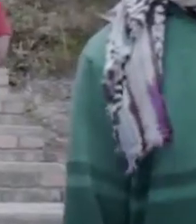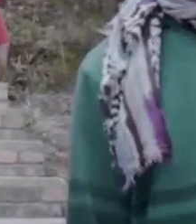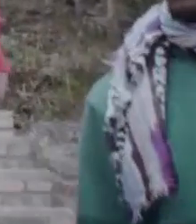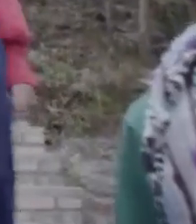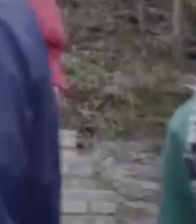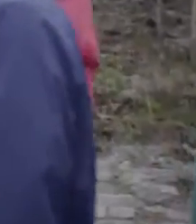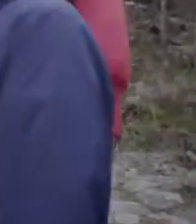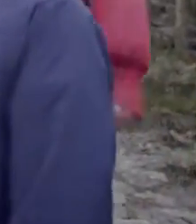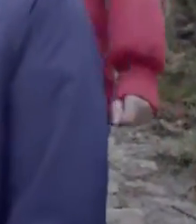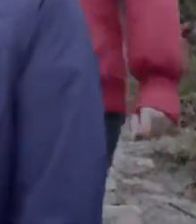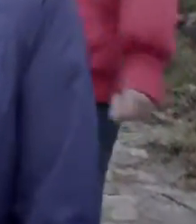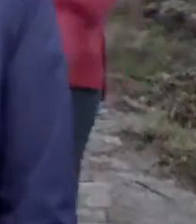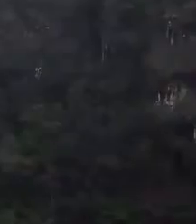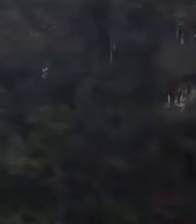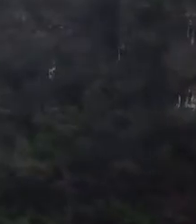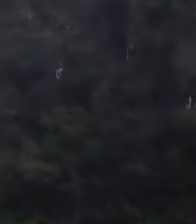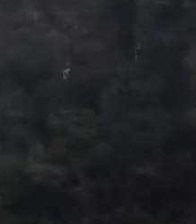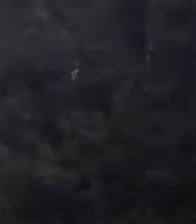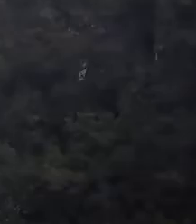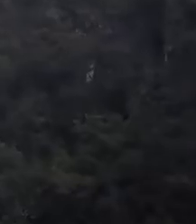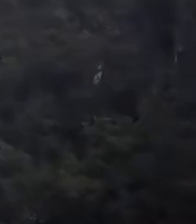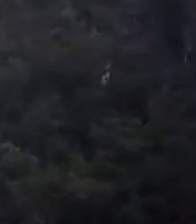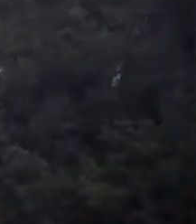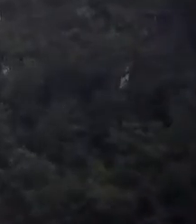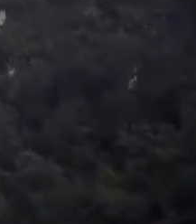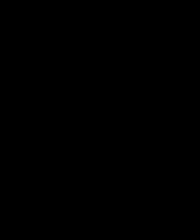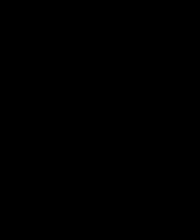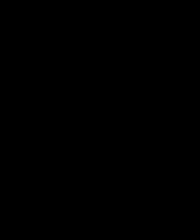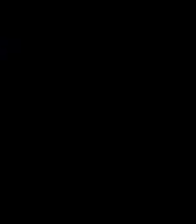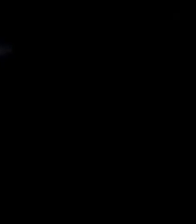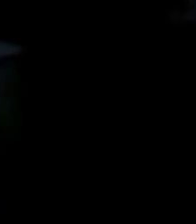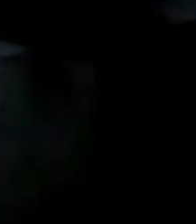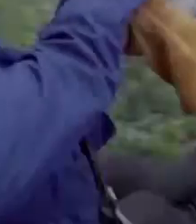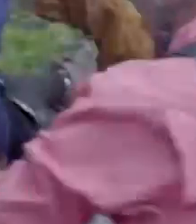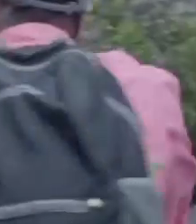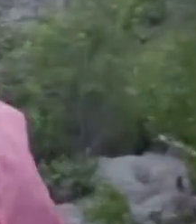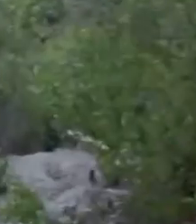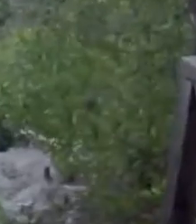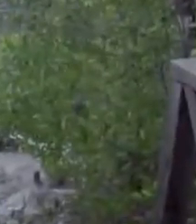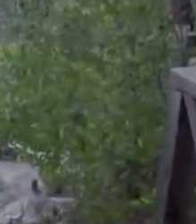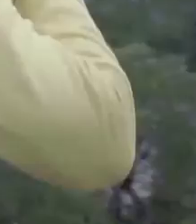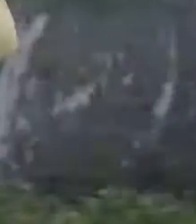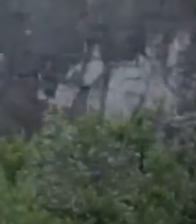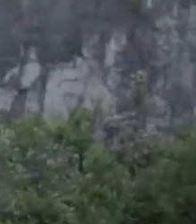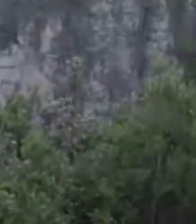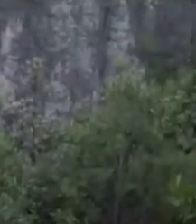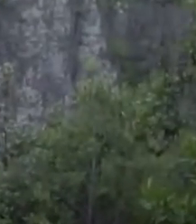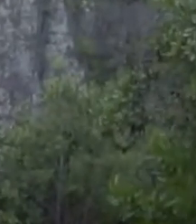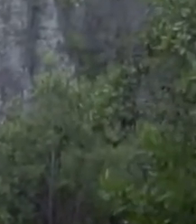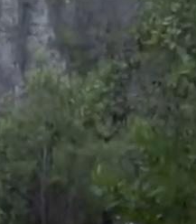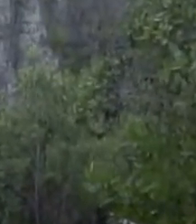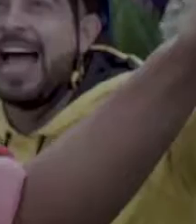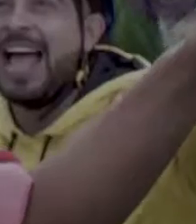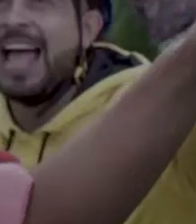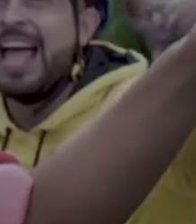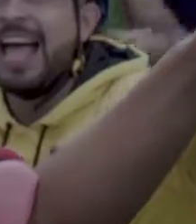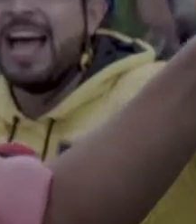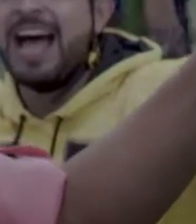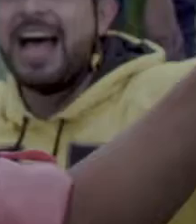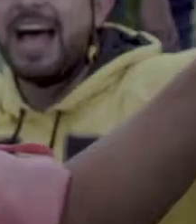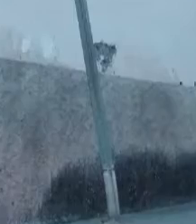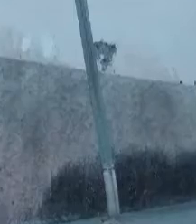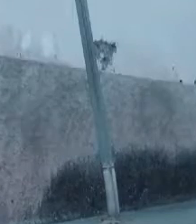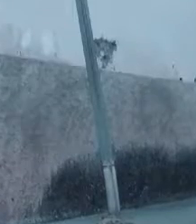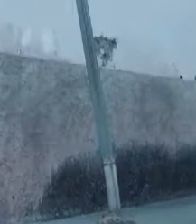Vienen desde todos lados del país. La vista en este canopi es otro rollo. Es lindo ver cómo vienen tantas personas.